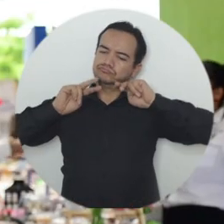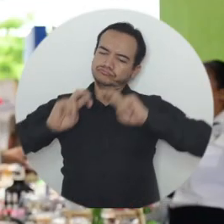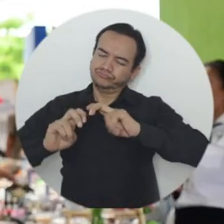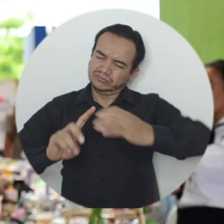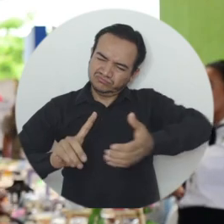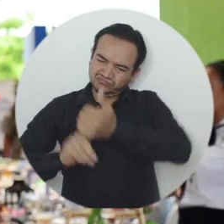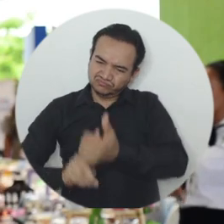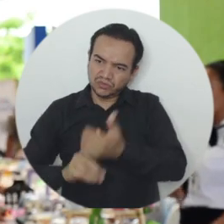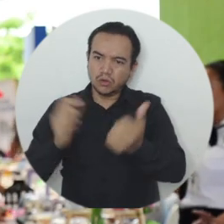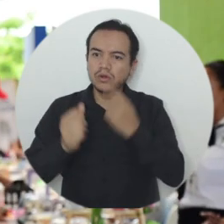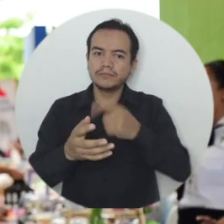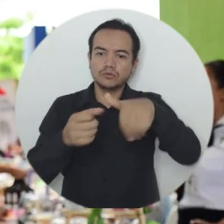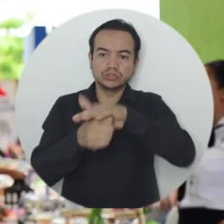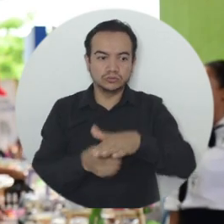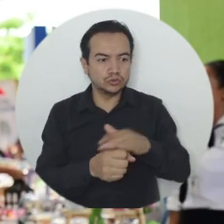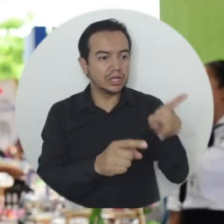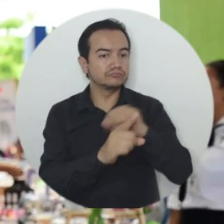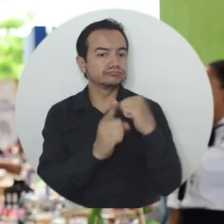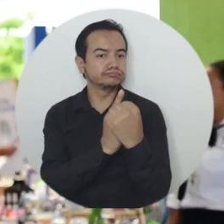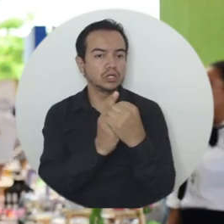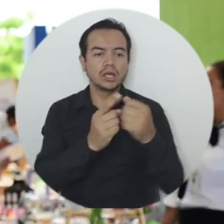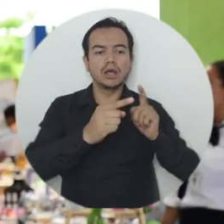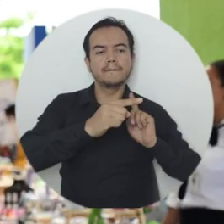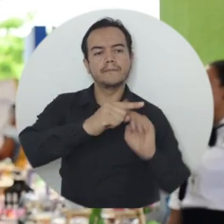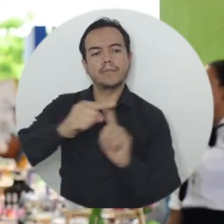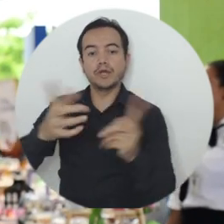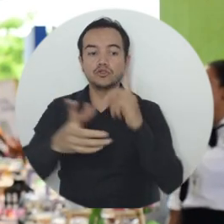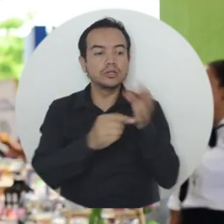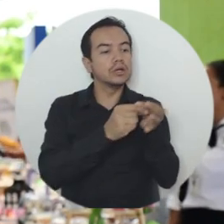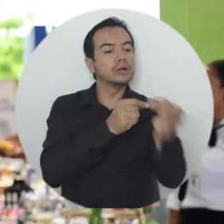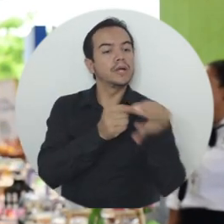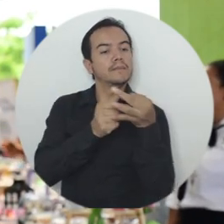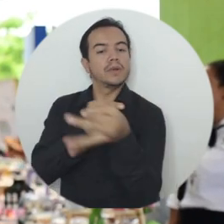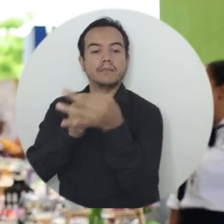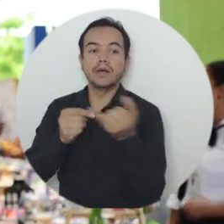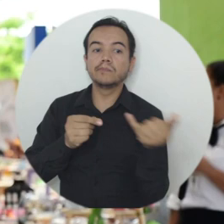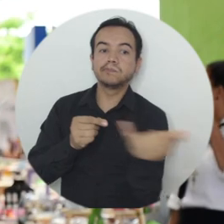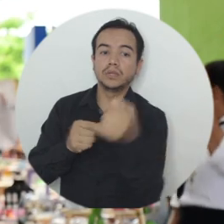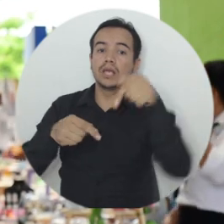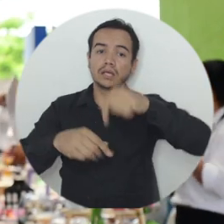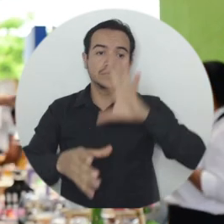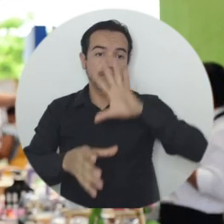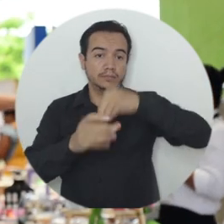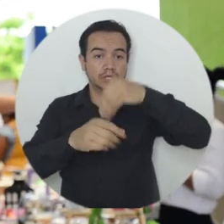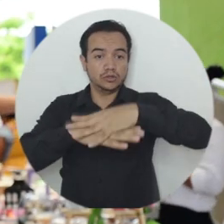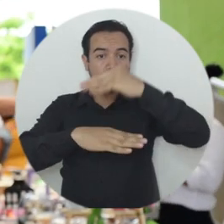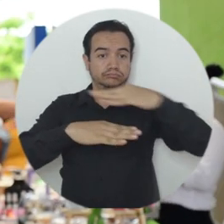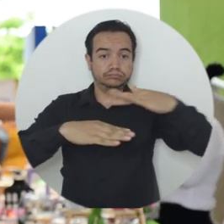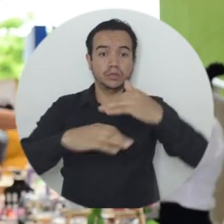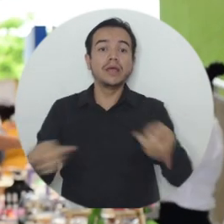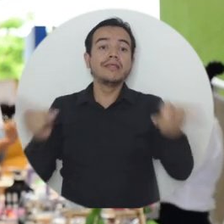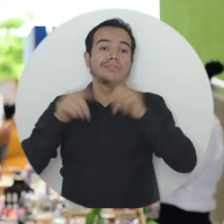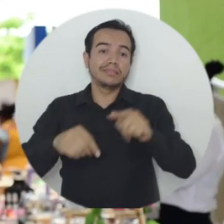realizado una investigación a profundidad para poder detectar cada uno de estos emprendimientos sociales en las diferentes zonas rurales, municipios del